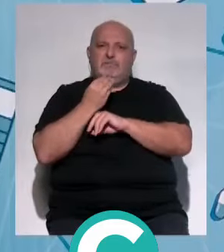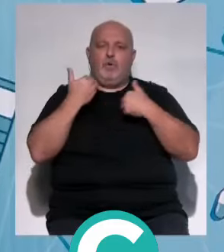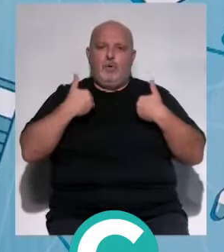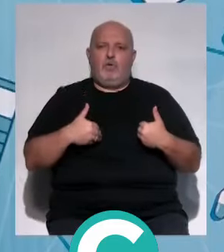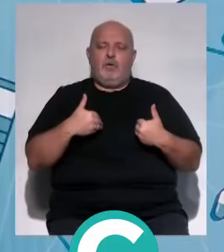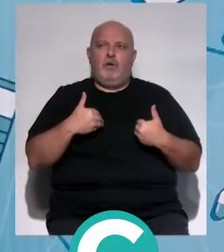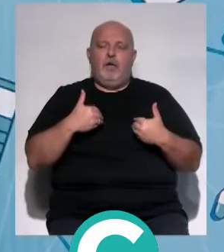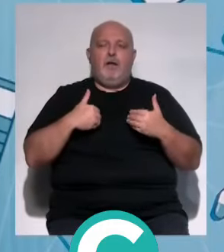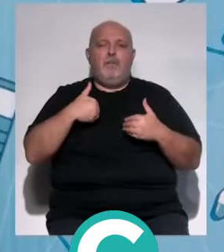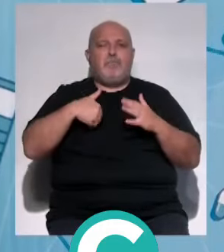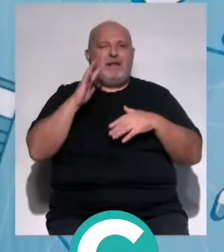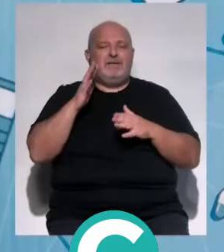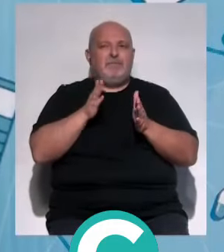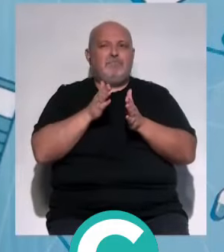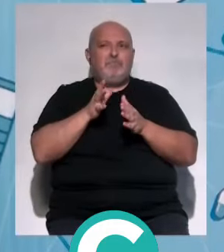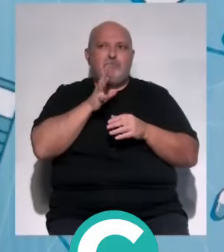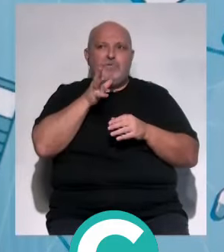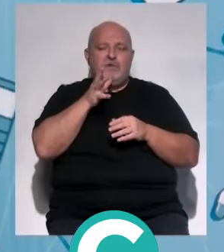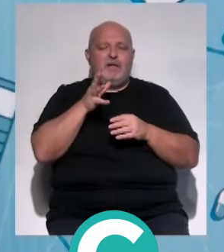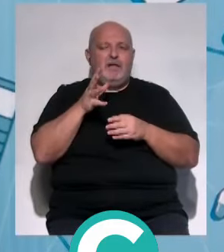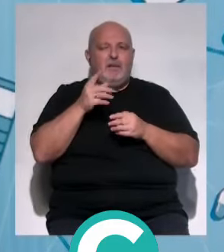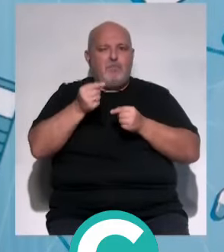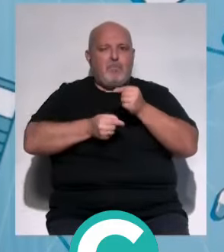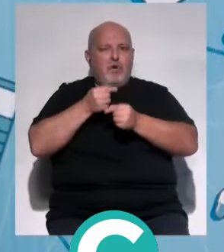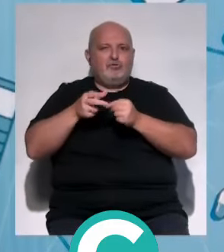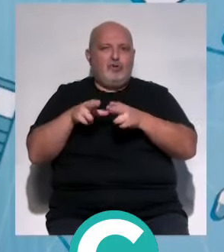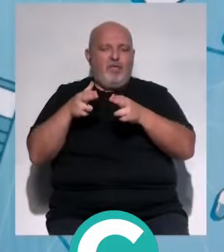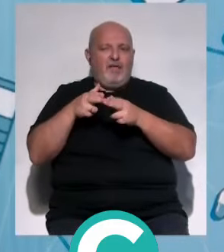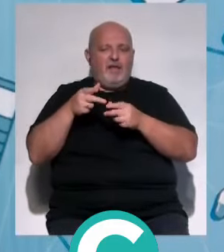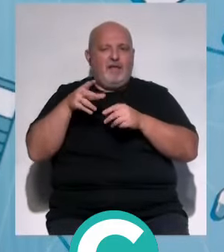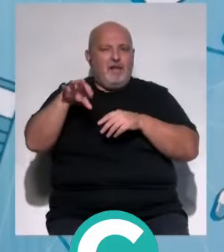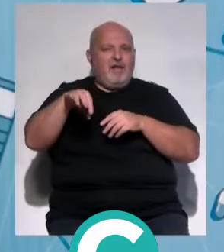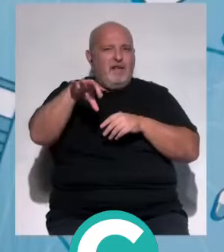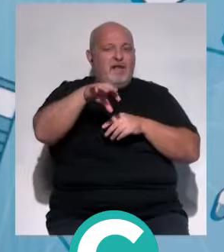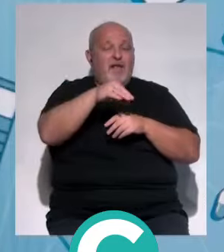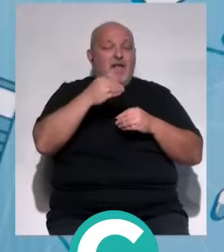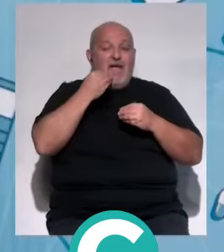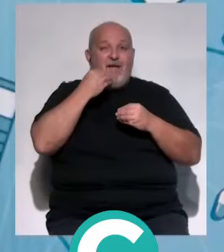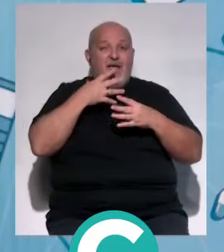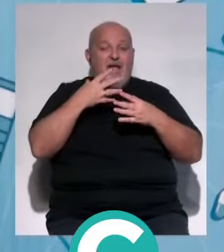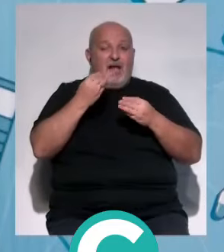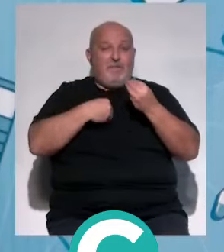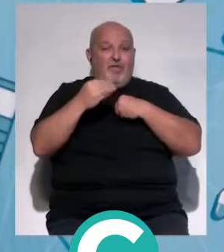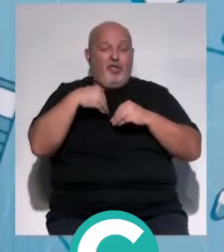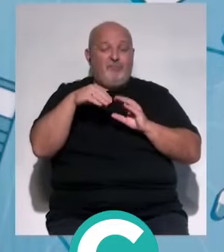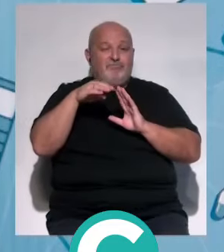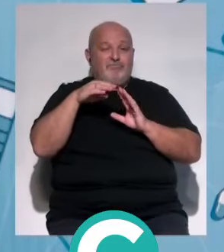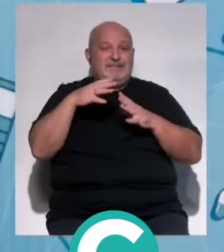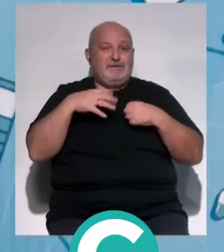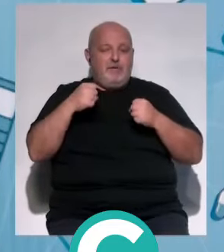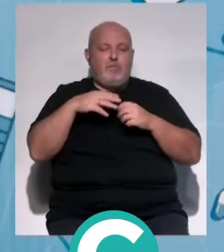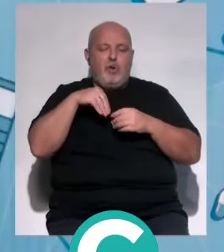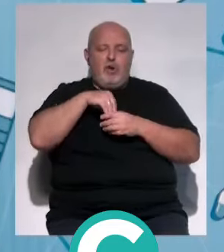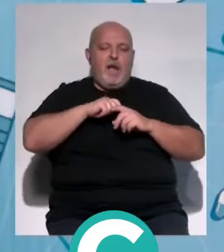tienen que hacer con más motivos, pero es algo que debemos de ir inculcando en la sociedad. Que la alimentación saludable debe ser algo que tengamos que hacer por